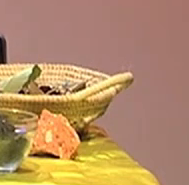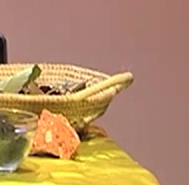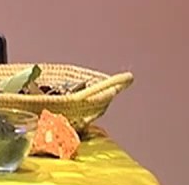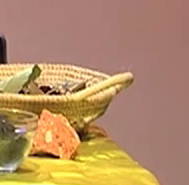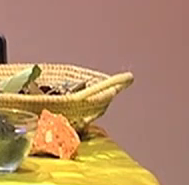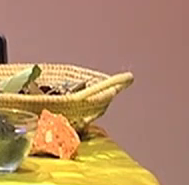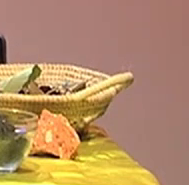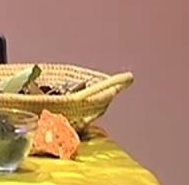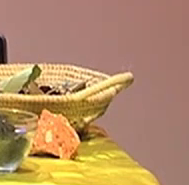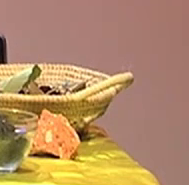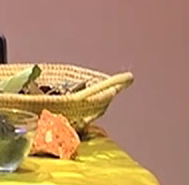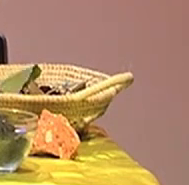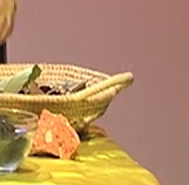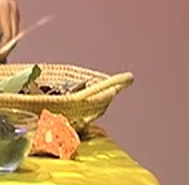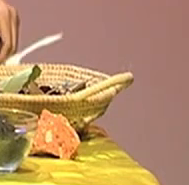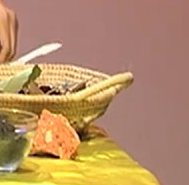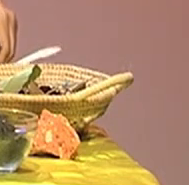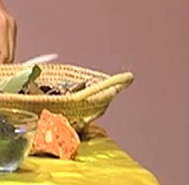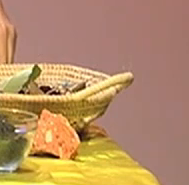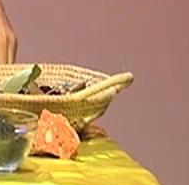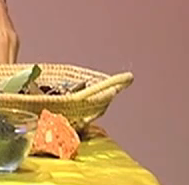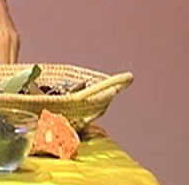les buscaba con afán